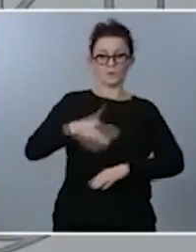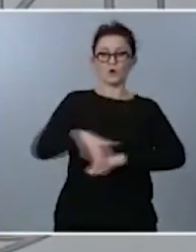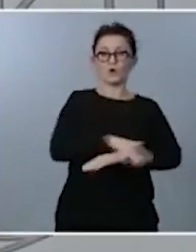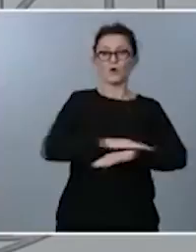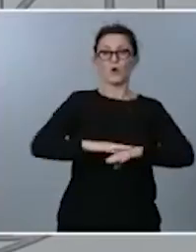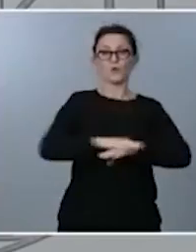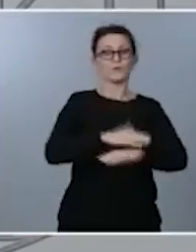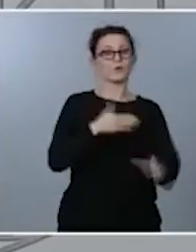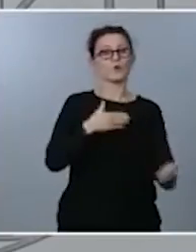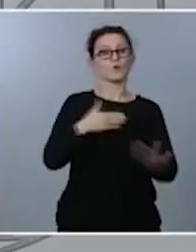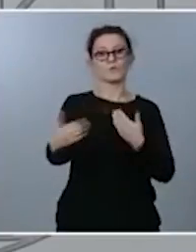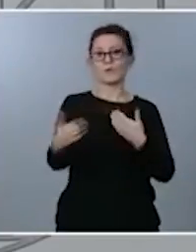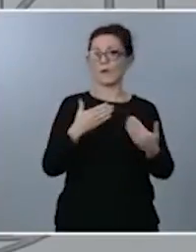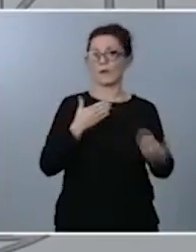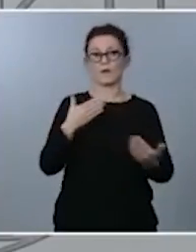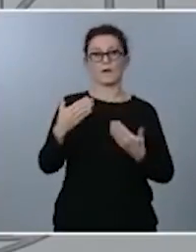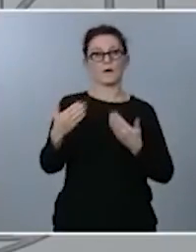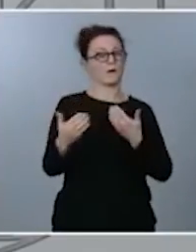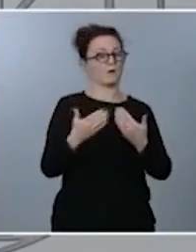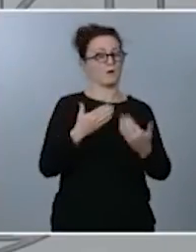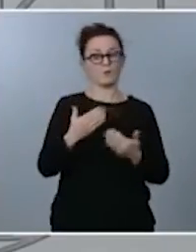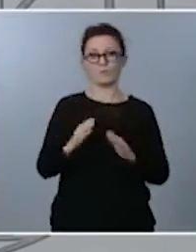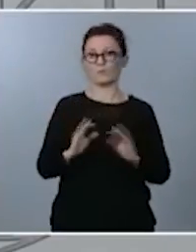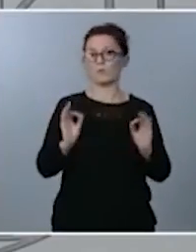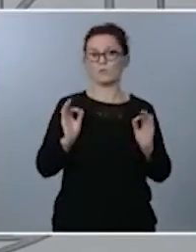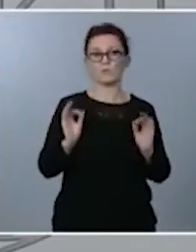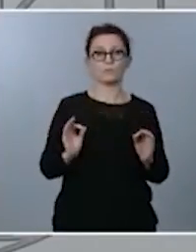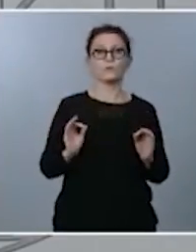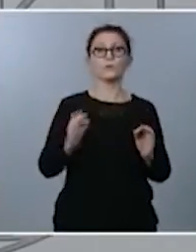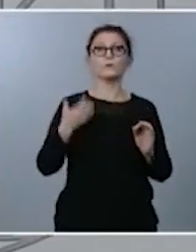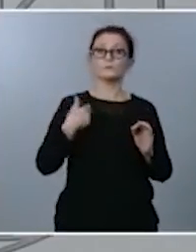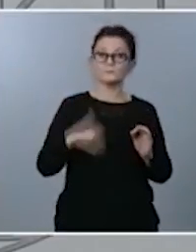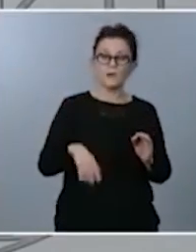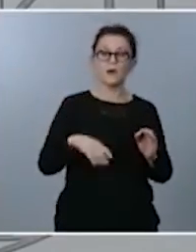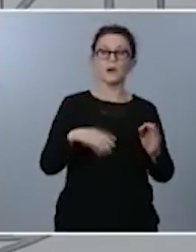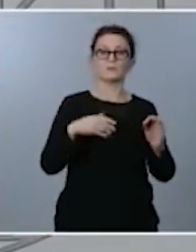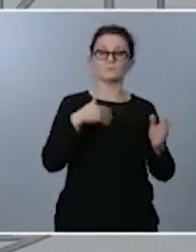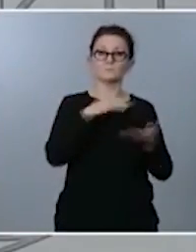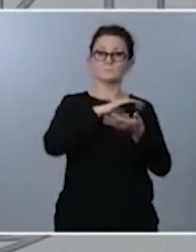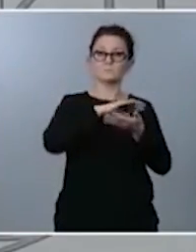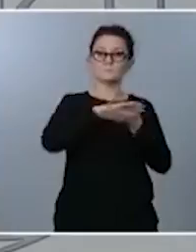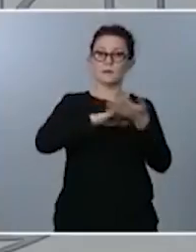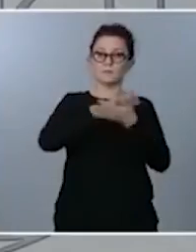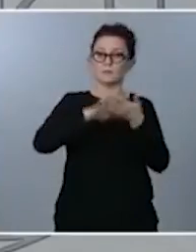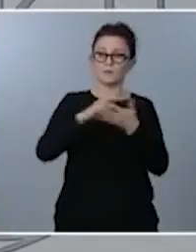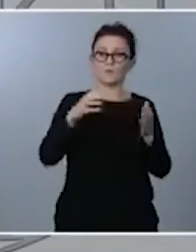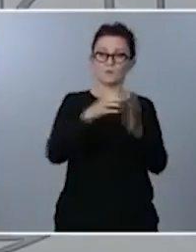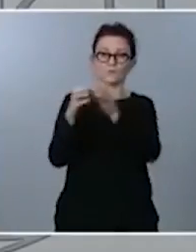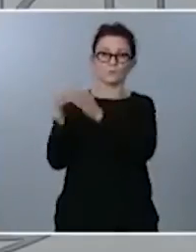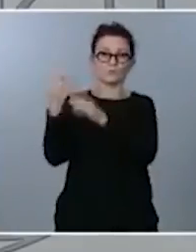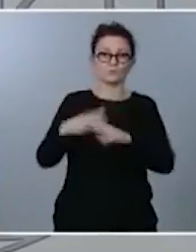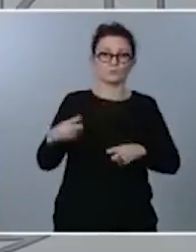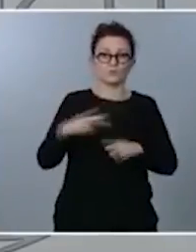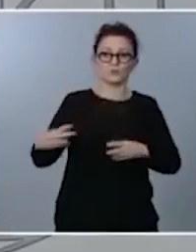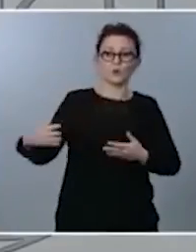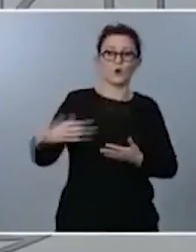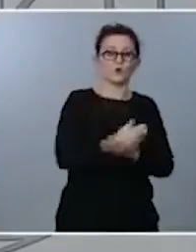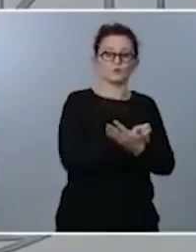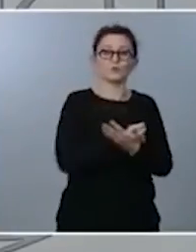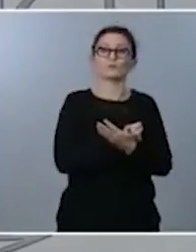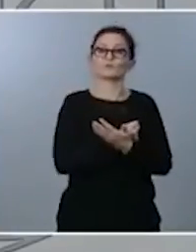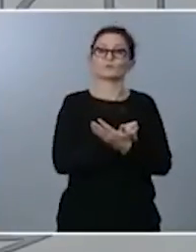extenuación hemos hablado con todos los grupos políticos que han manifestado su disposición a poder